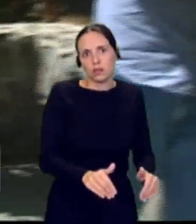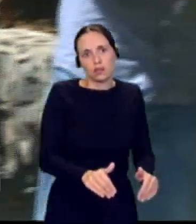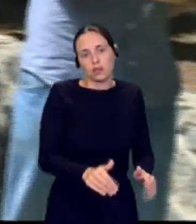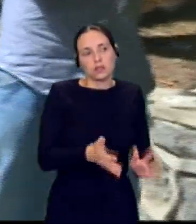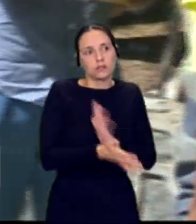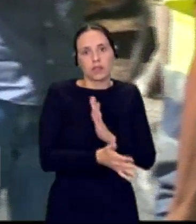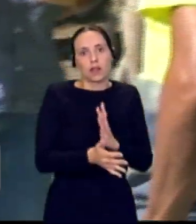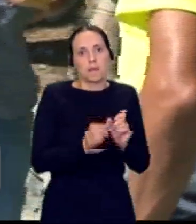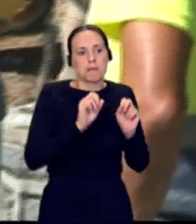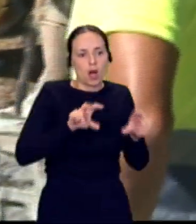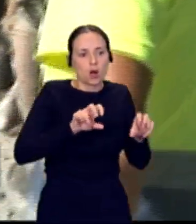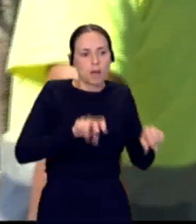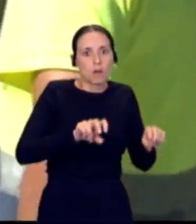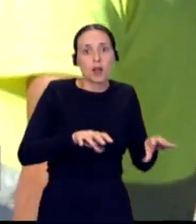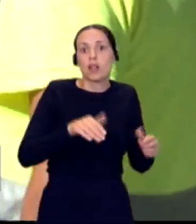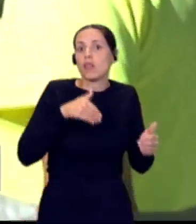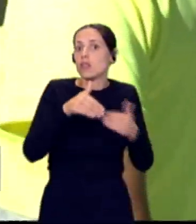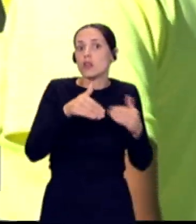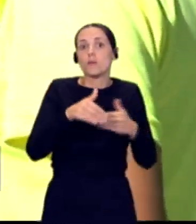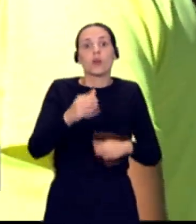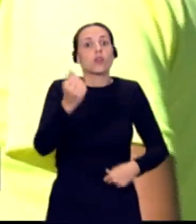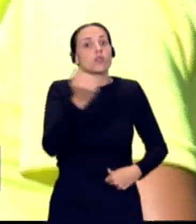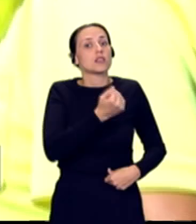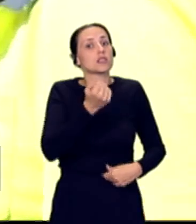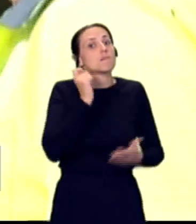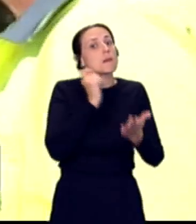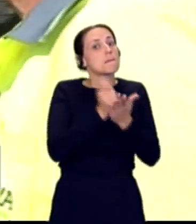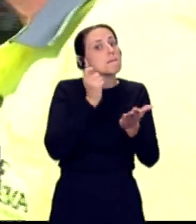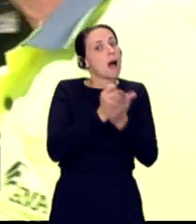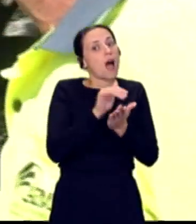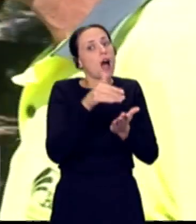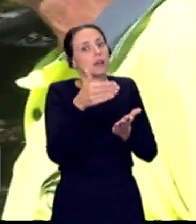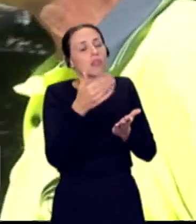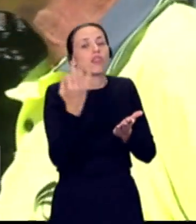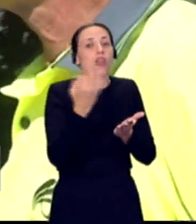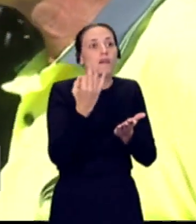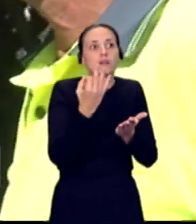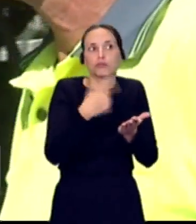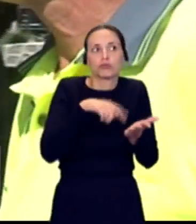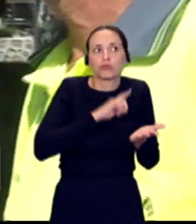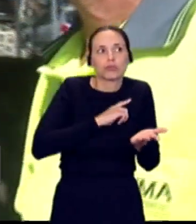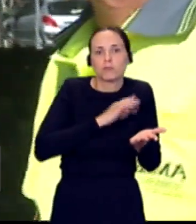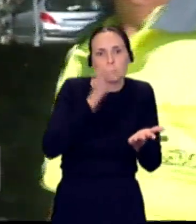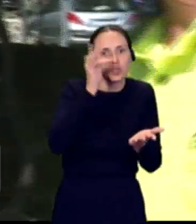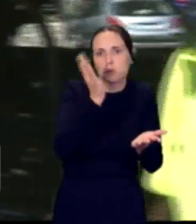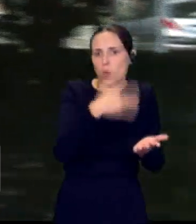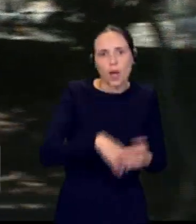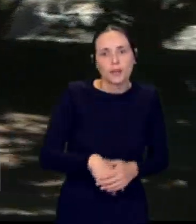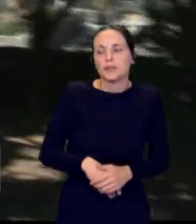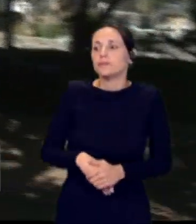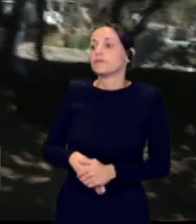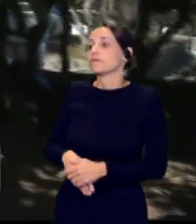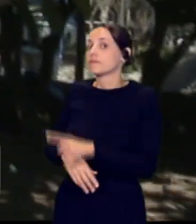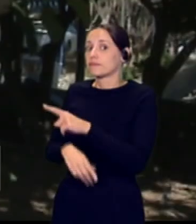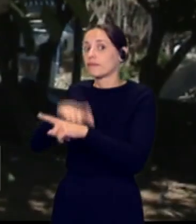Se nos aproxima la paga de diciembre también y no somos optimistas. Bueno, pues como ven y escuchan, estas son las palabras de unos